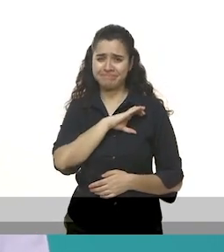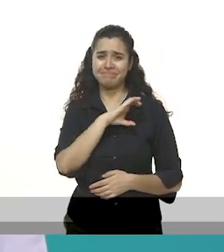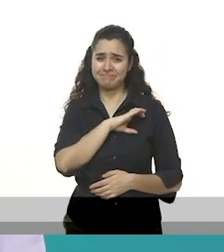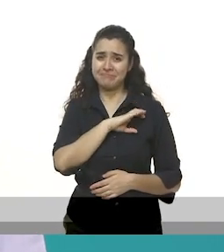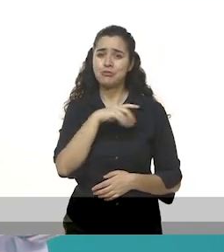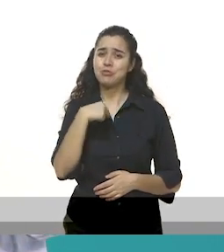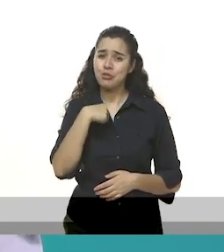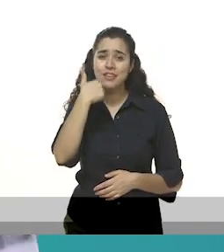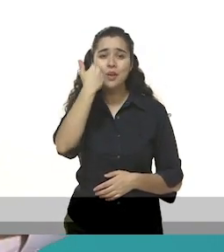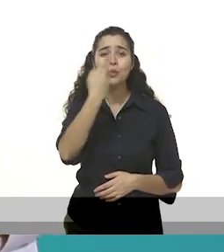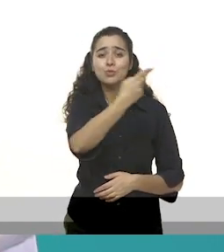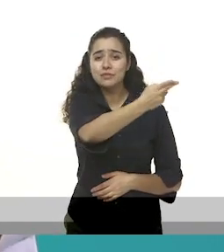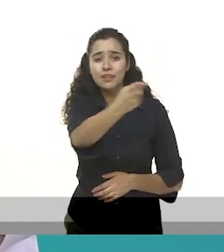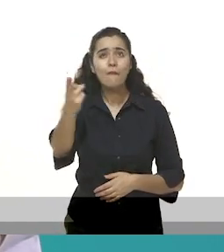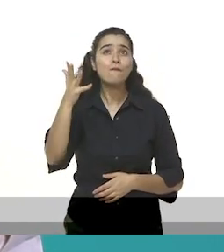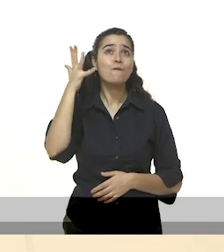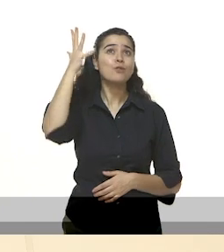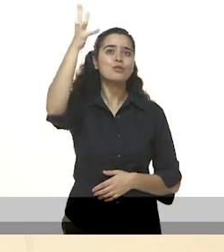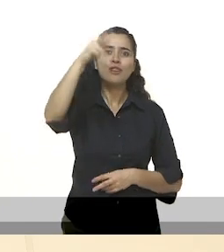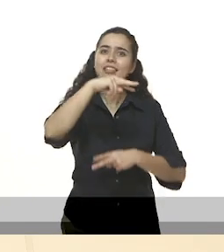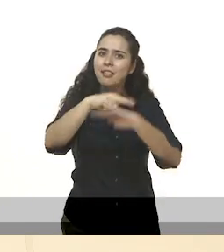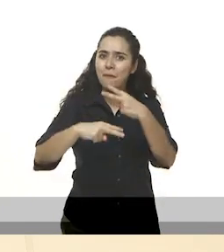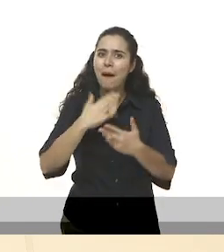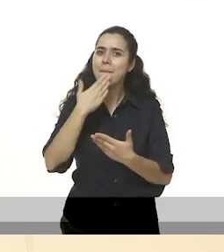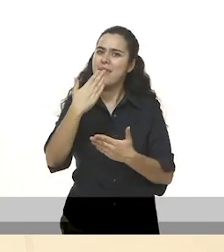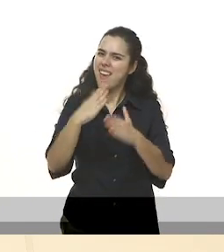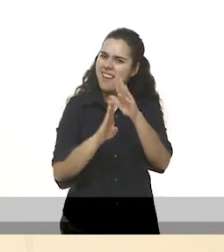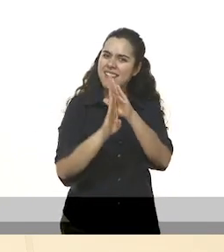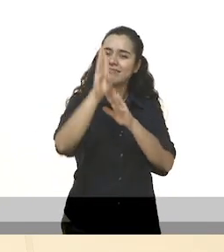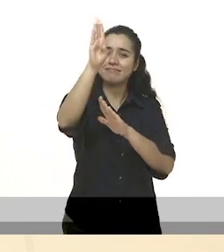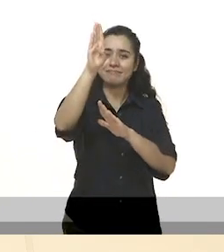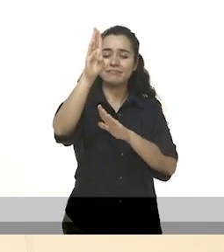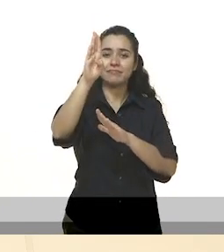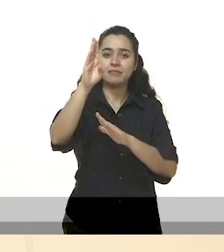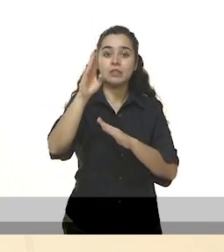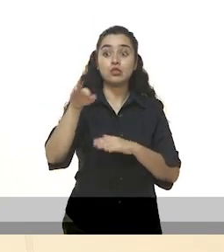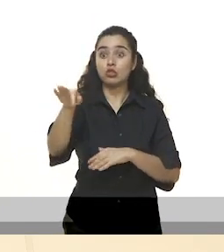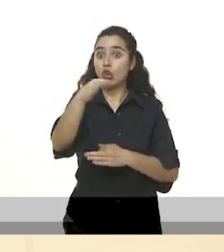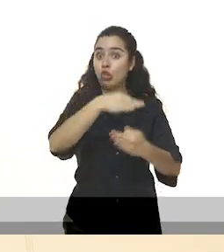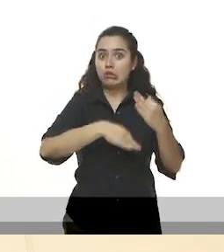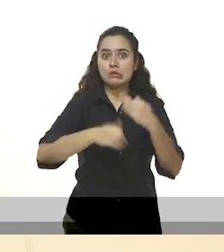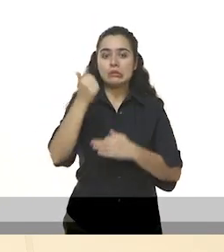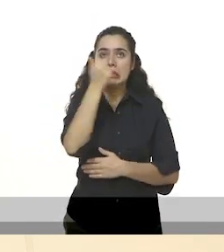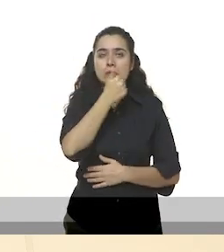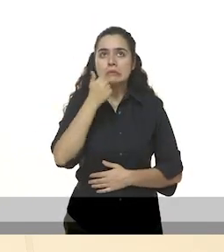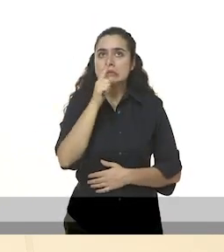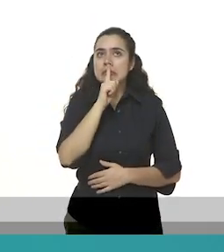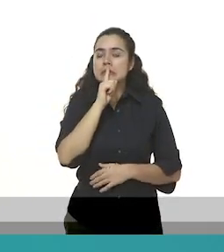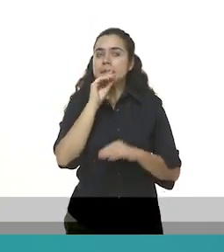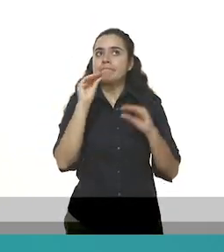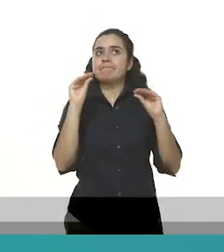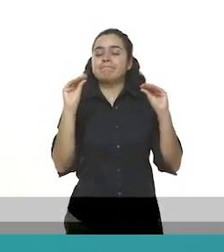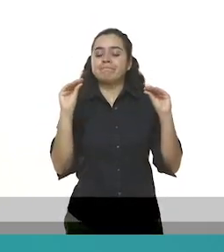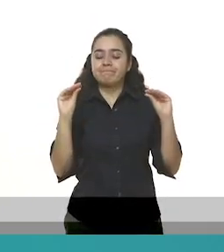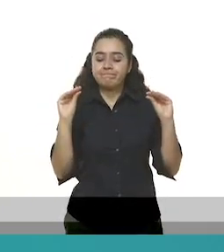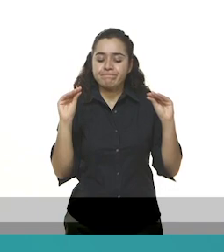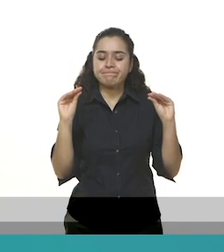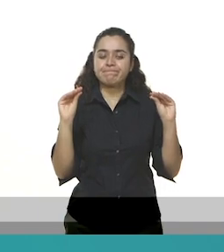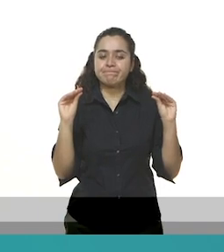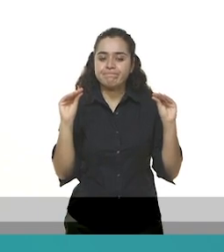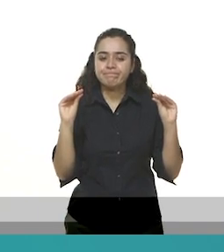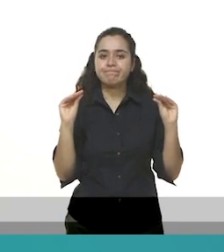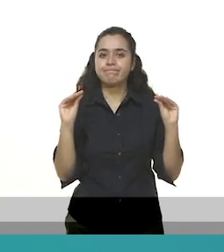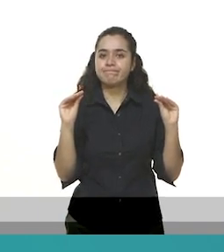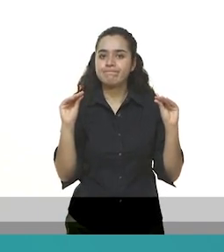quiero y deseo lo mejor para ustedes. Los alumnos se quedaron callados al oír las palabras de la maestra. Después de eso,